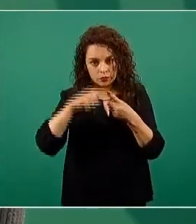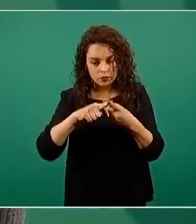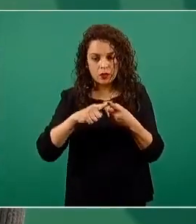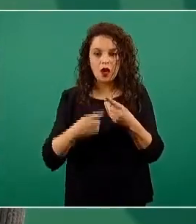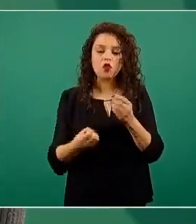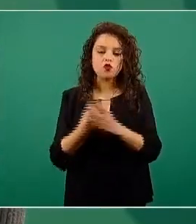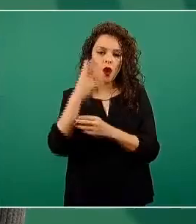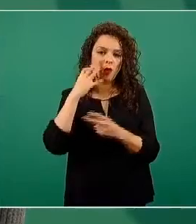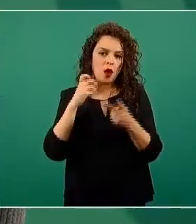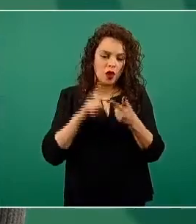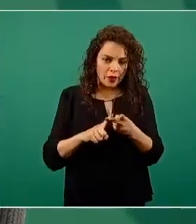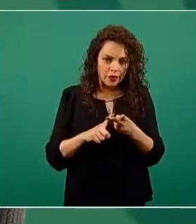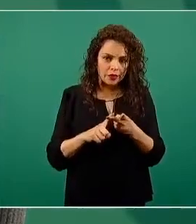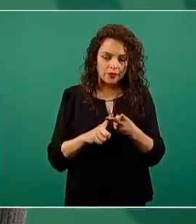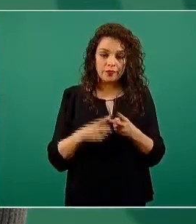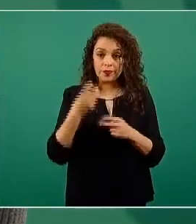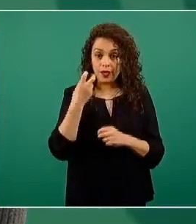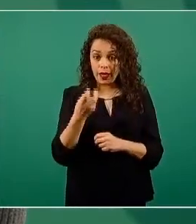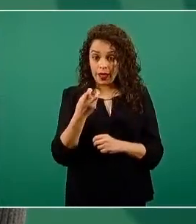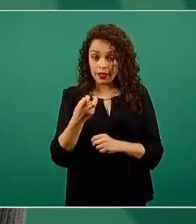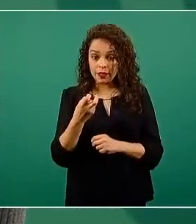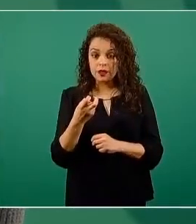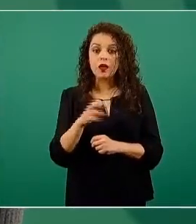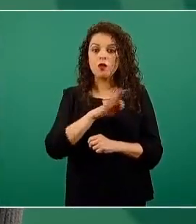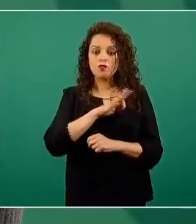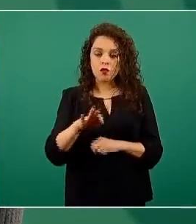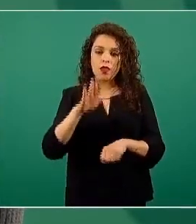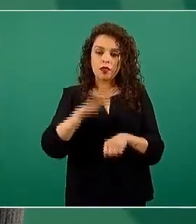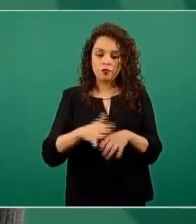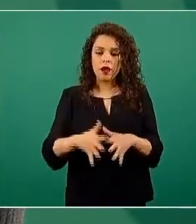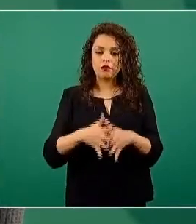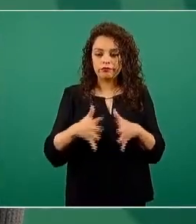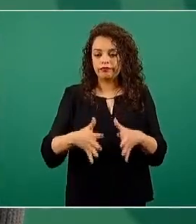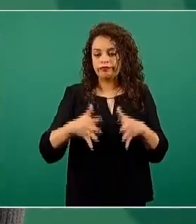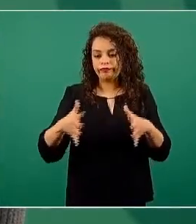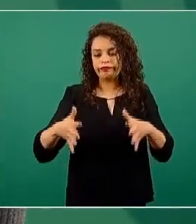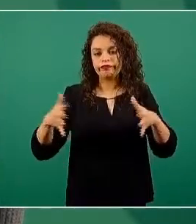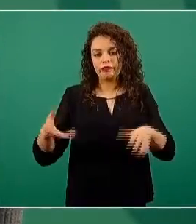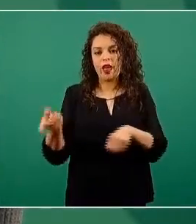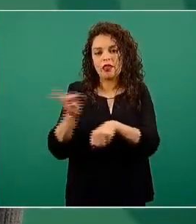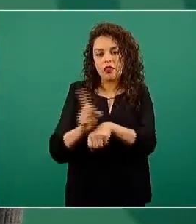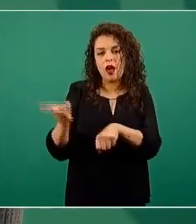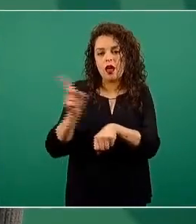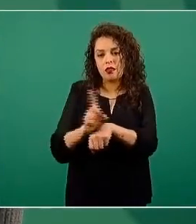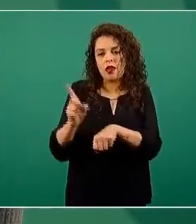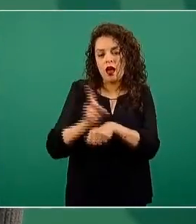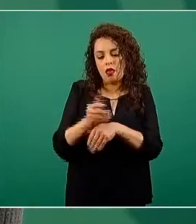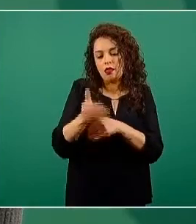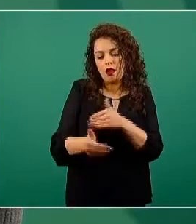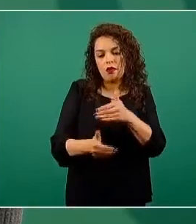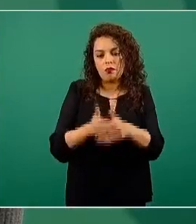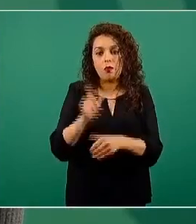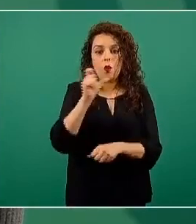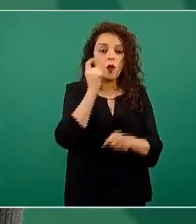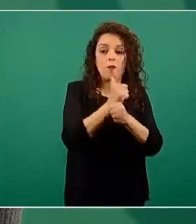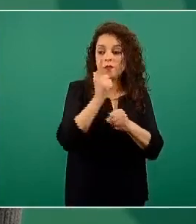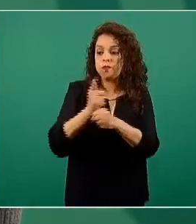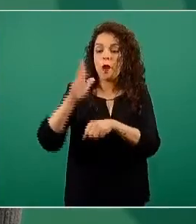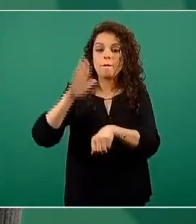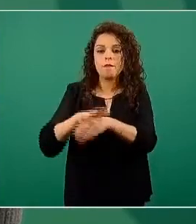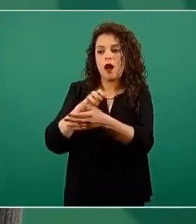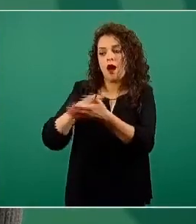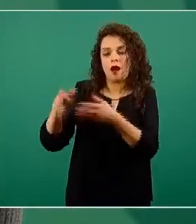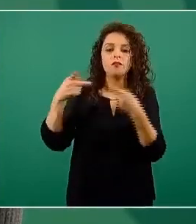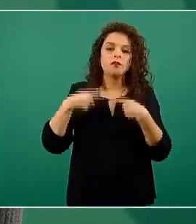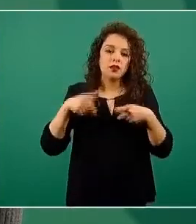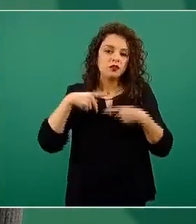esta es una cifra que de seguro se va a ir o se puede incrementar en los siguientes días en la manera que se van identificando a las personas, pero hasta